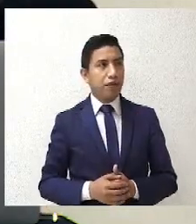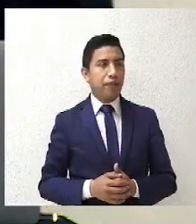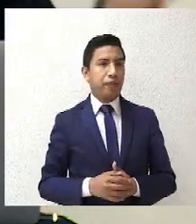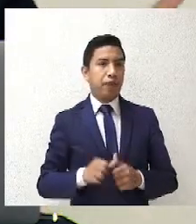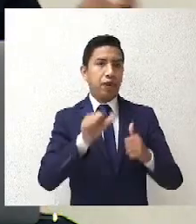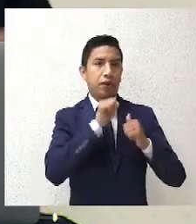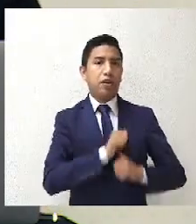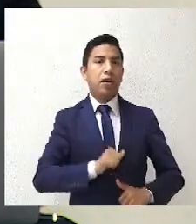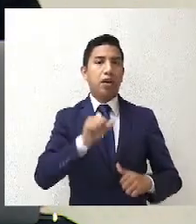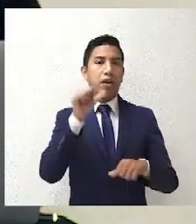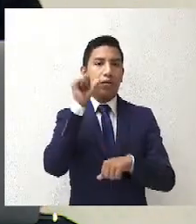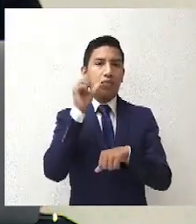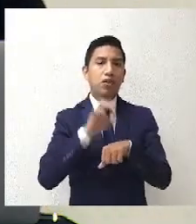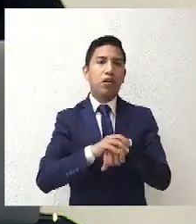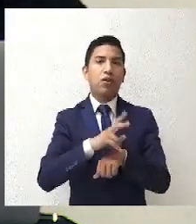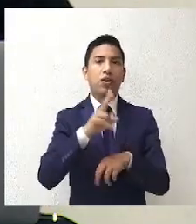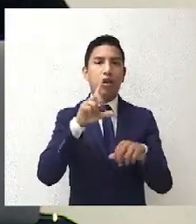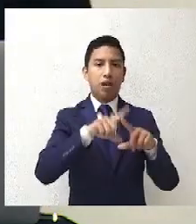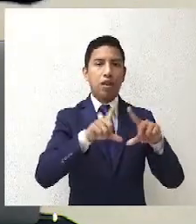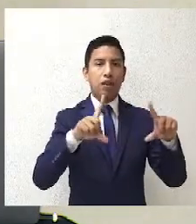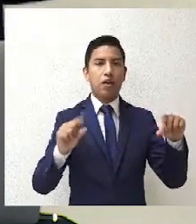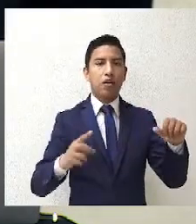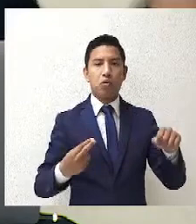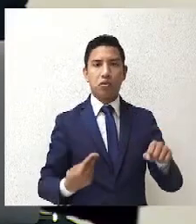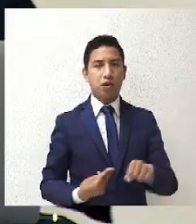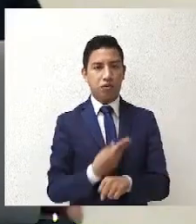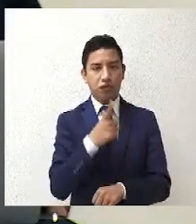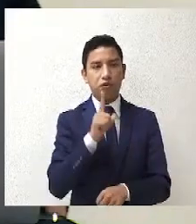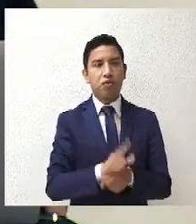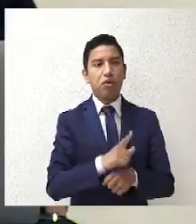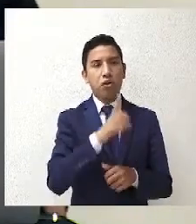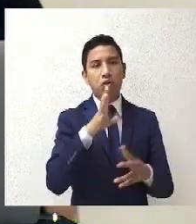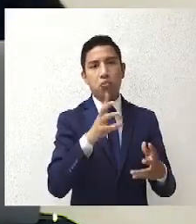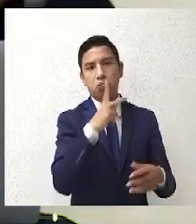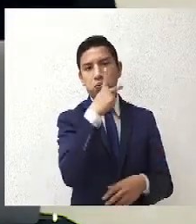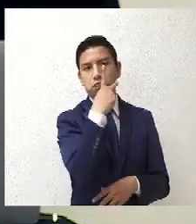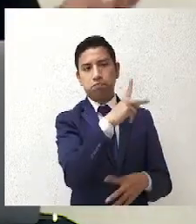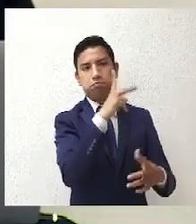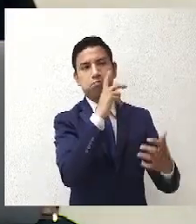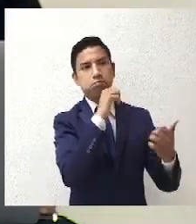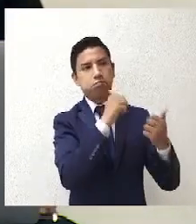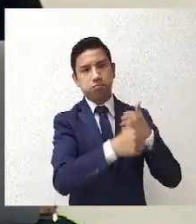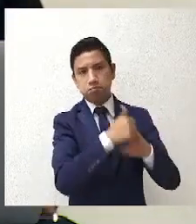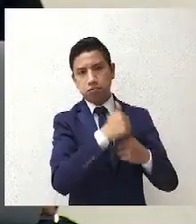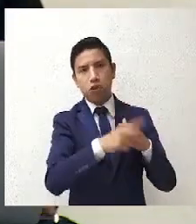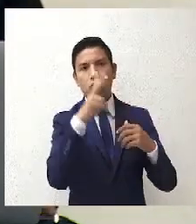nacional pues tiene sus decisiones por todas las competencias que se les dieron en 2014,